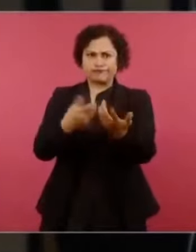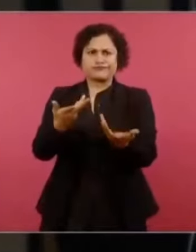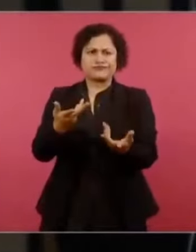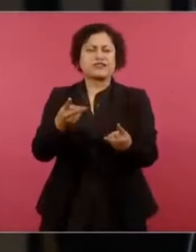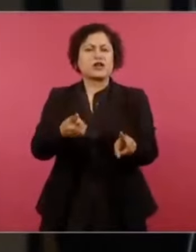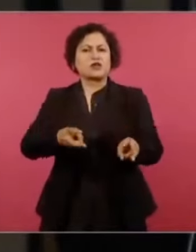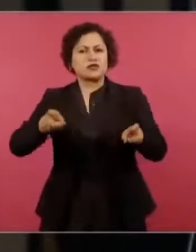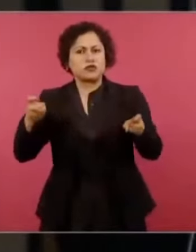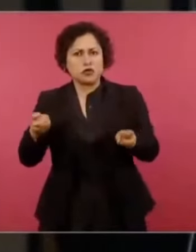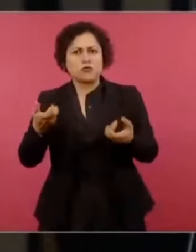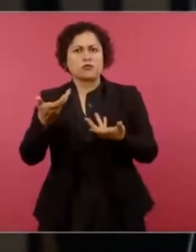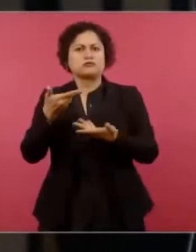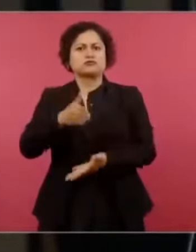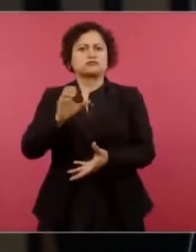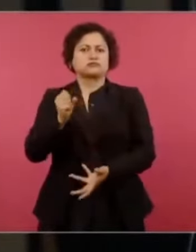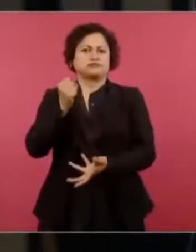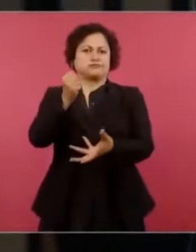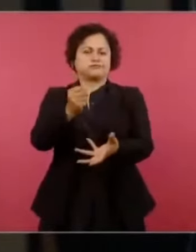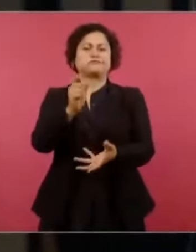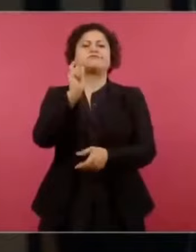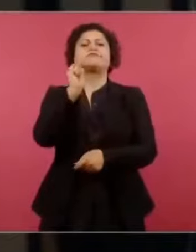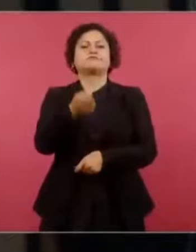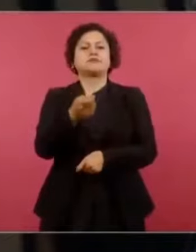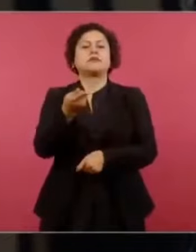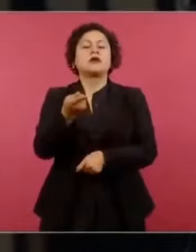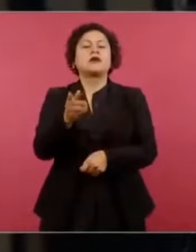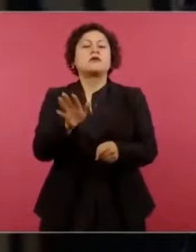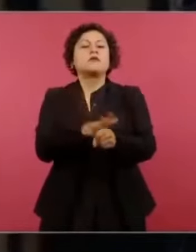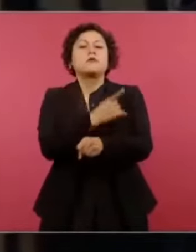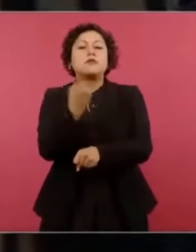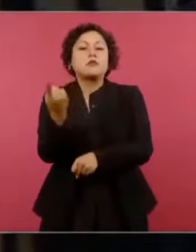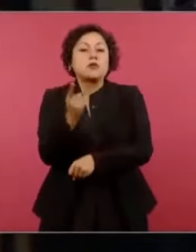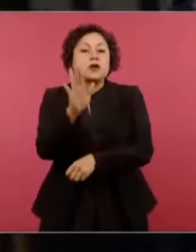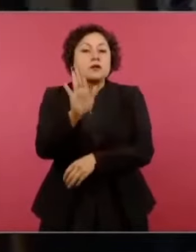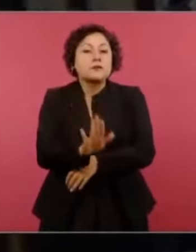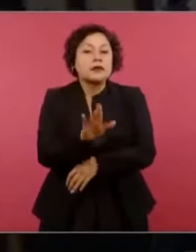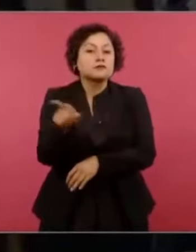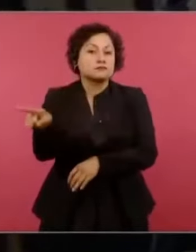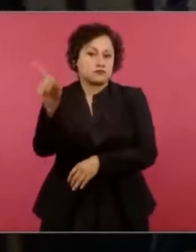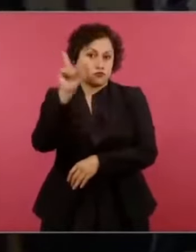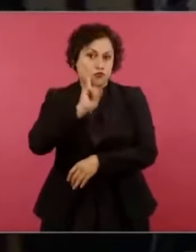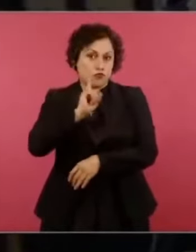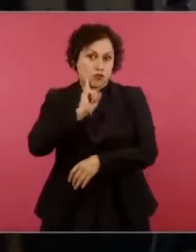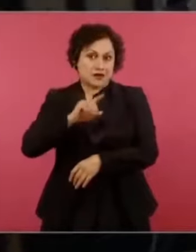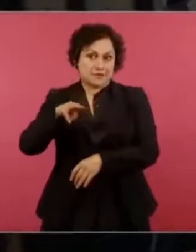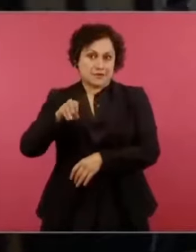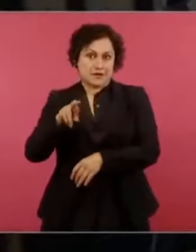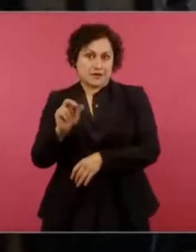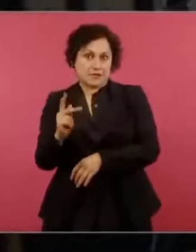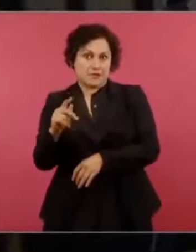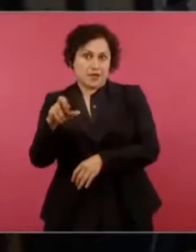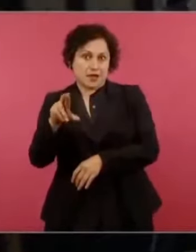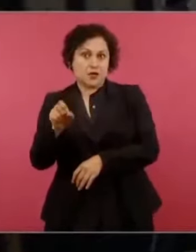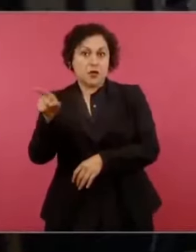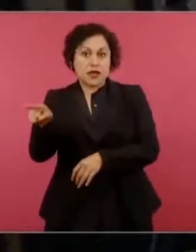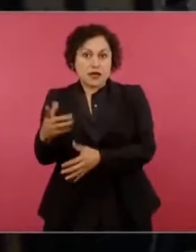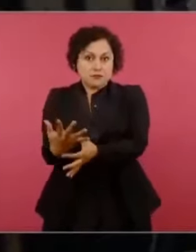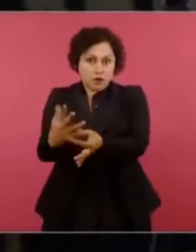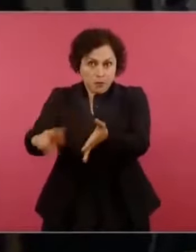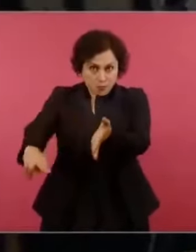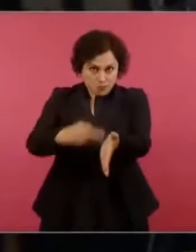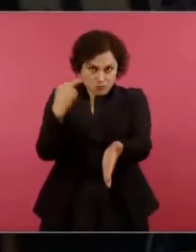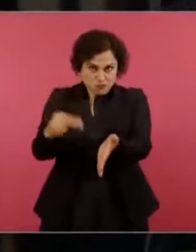porque esta pensión se gestiona por puño y letra de la señora María Amparo Cazar. Ahí están los